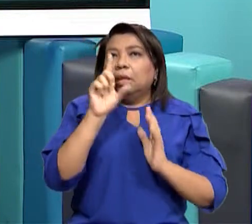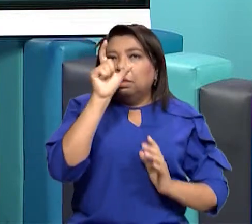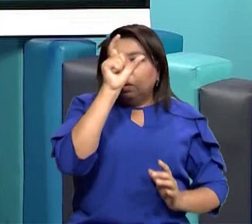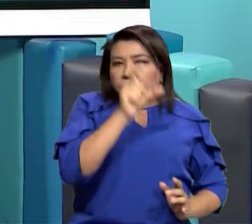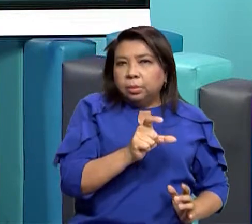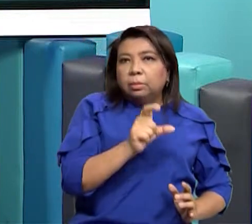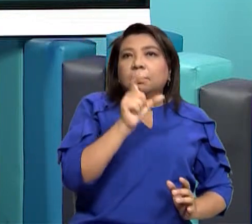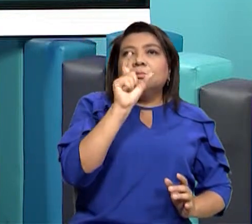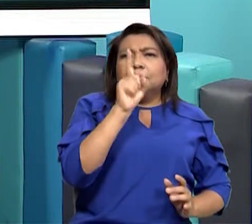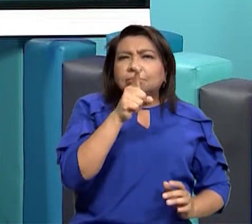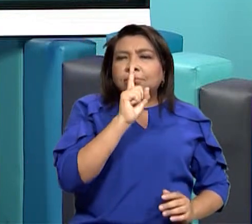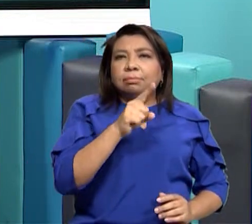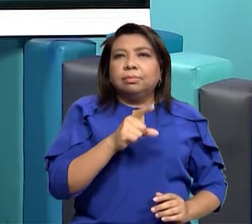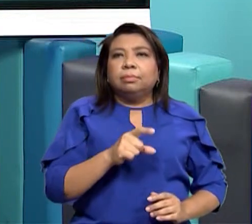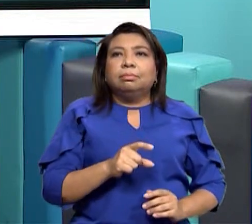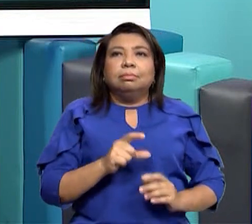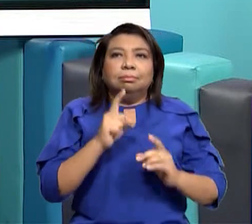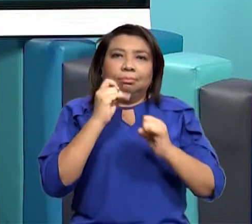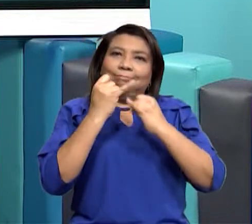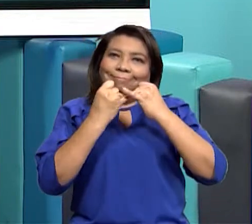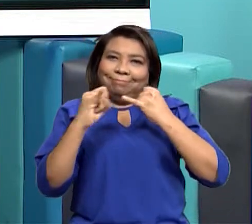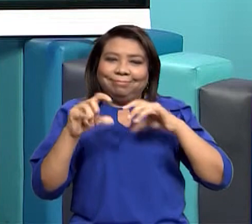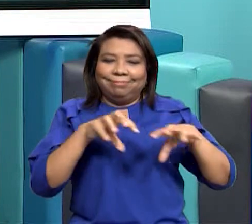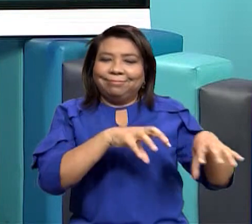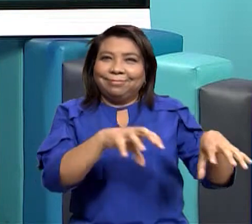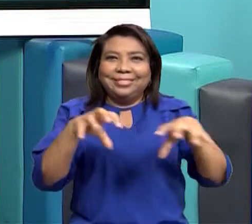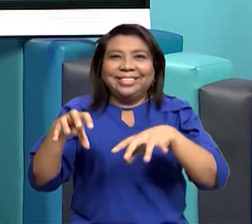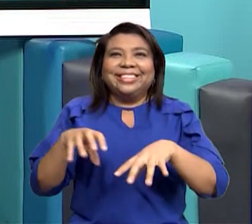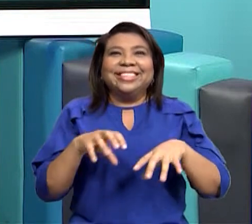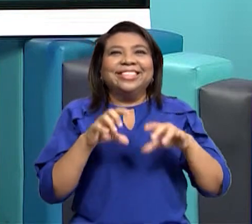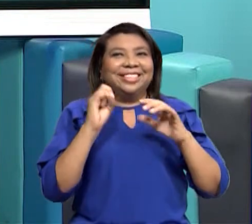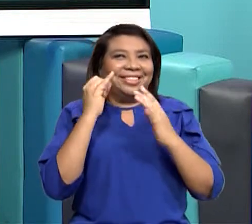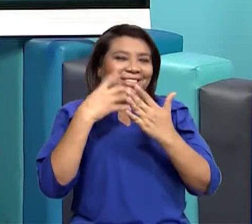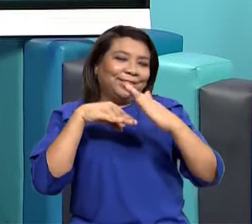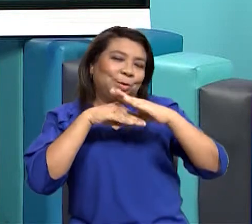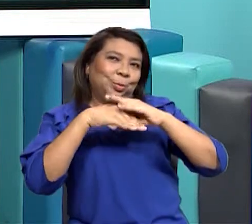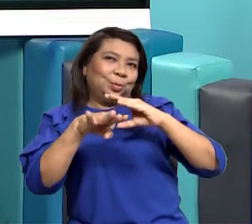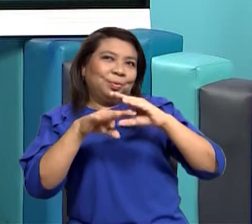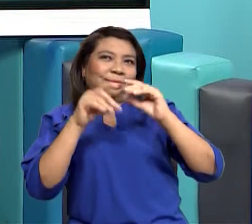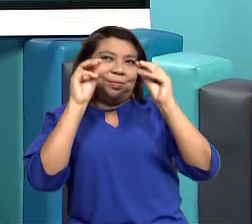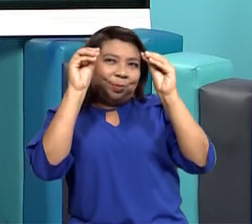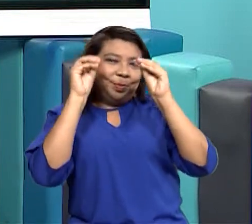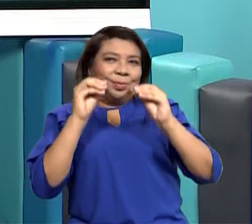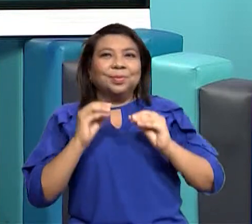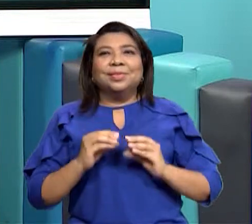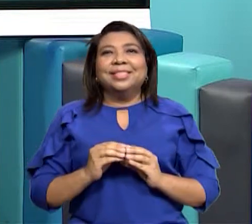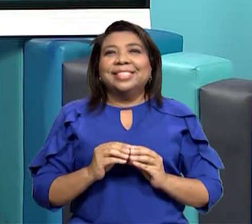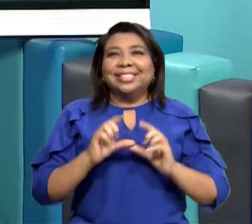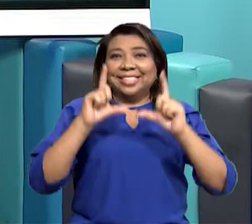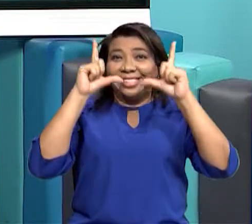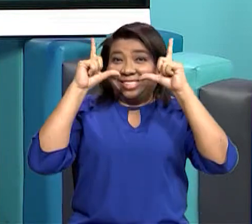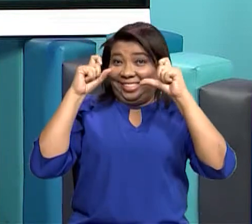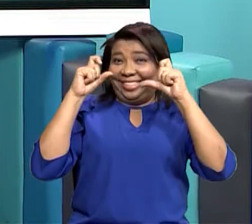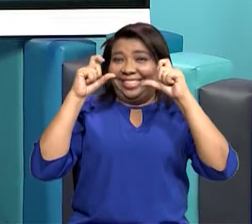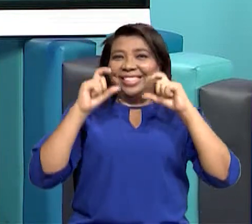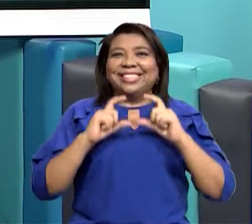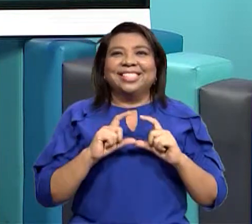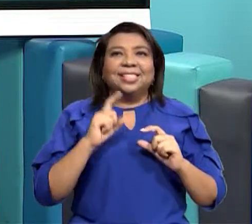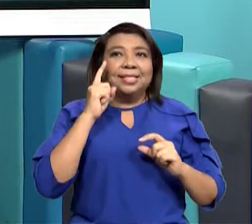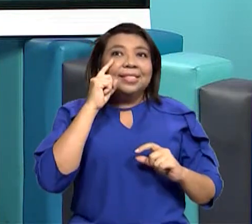puedes tomar una fotito O una captura Y se la mandas a tu maestra Para que ella vea Que sabes la diferencia Entre derechos